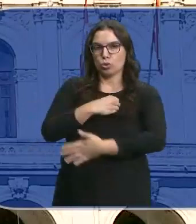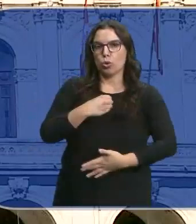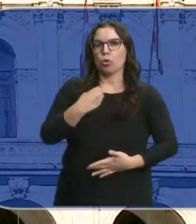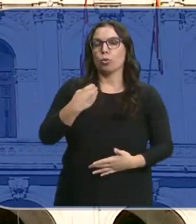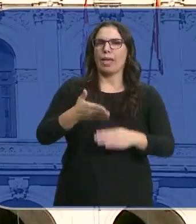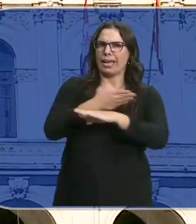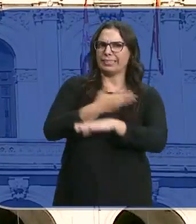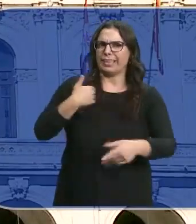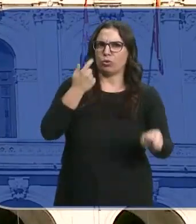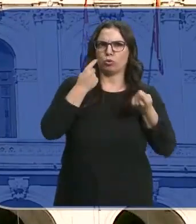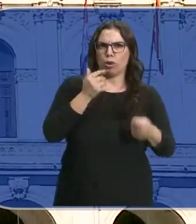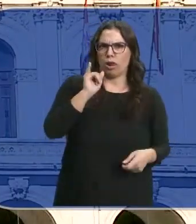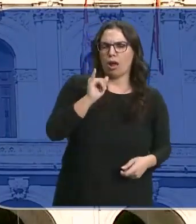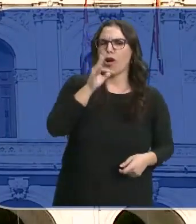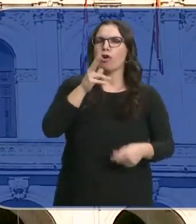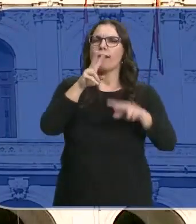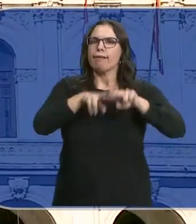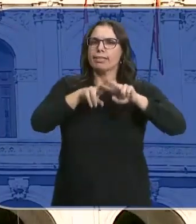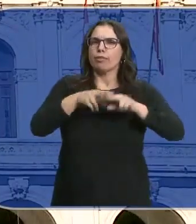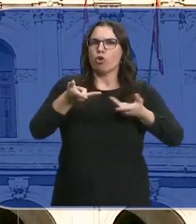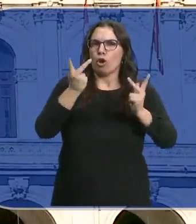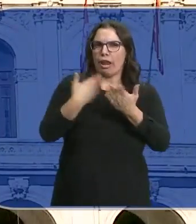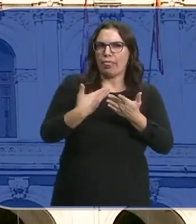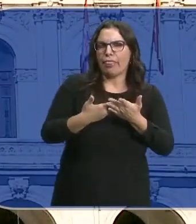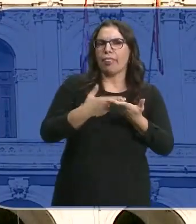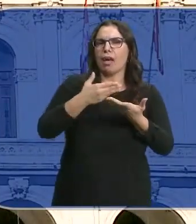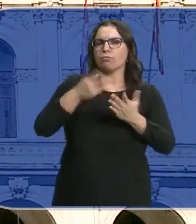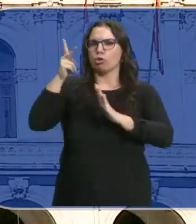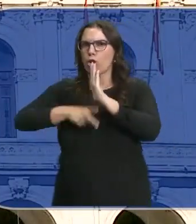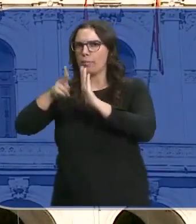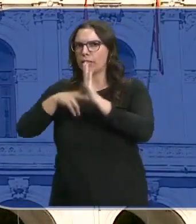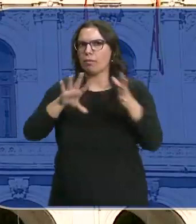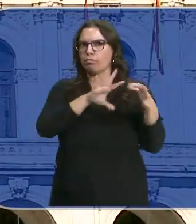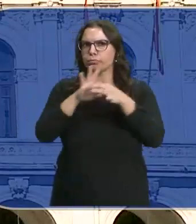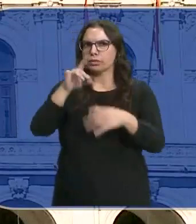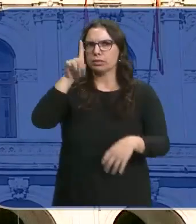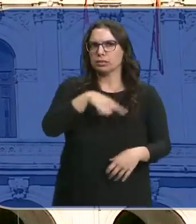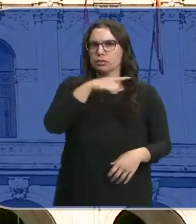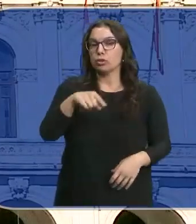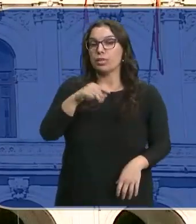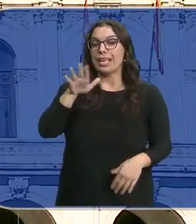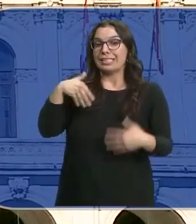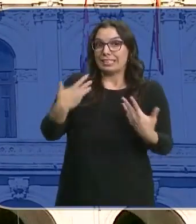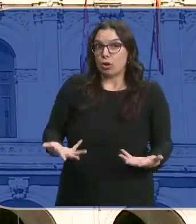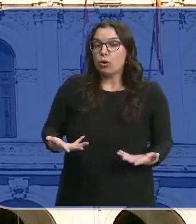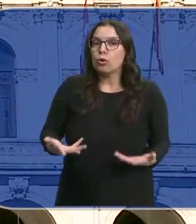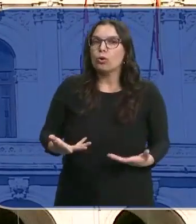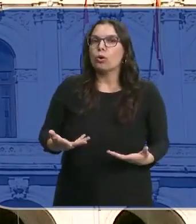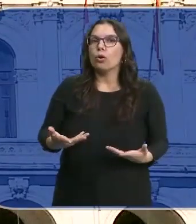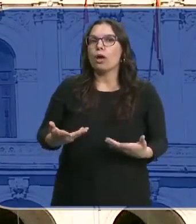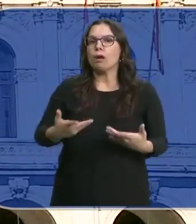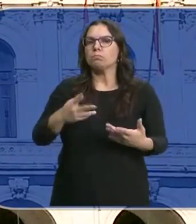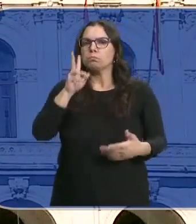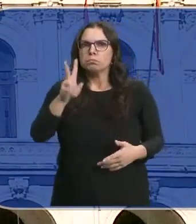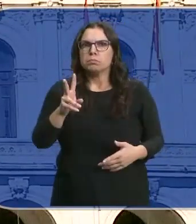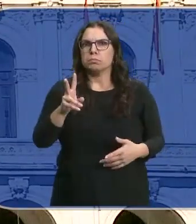ya existían. Se están revisando licencias comprobando que se ajustan a la normativa en materia y hasta el momento, y solo hasta el momento, no